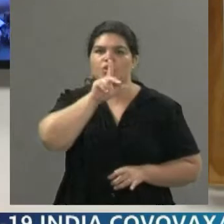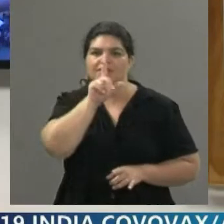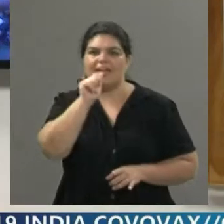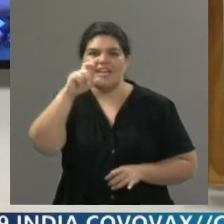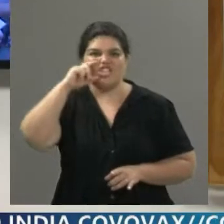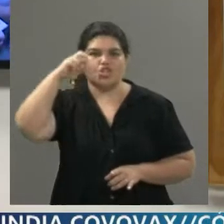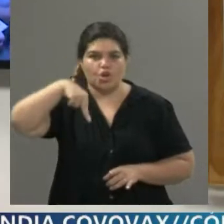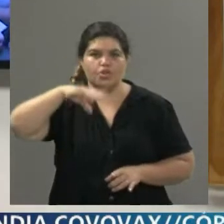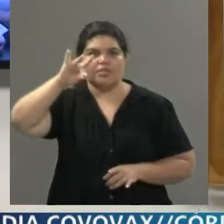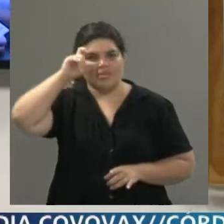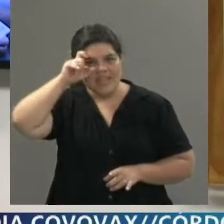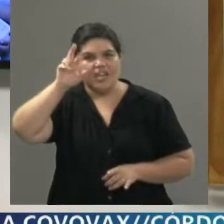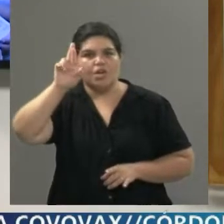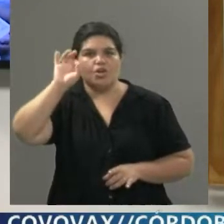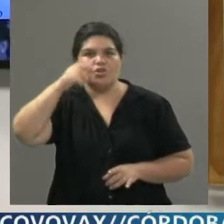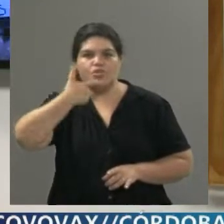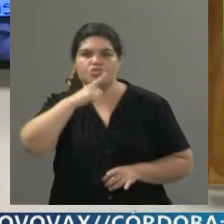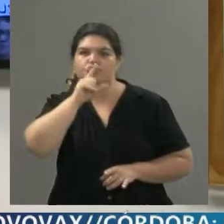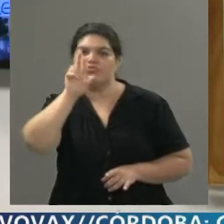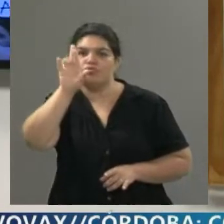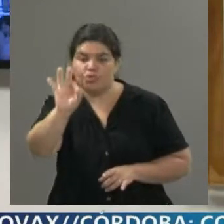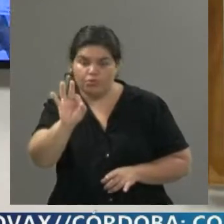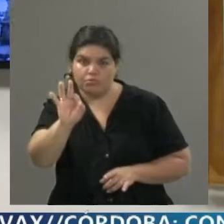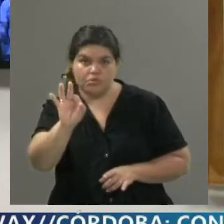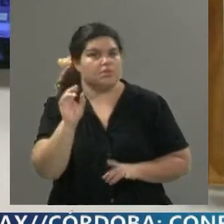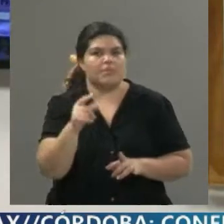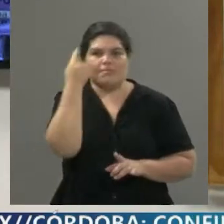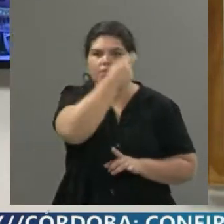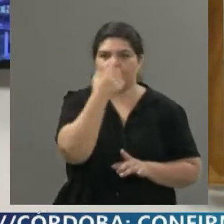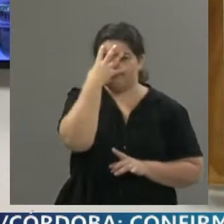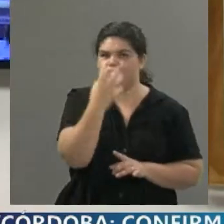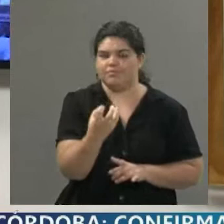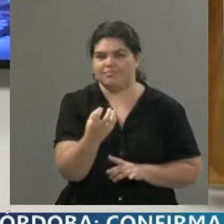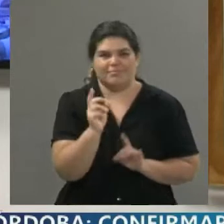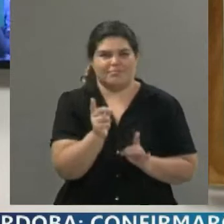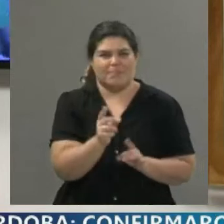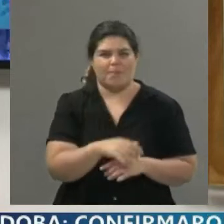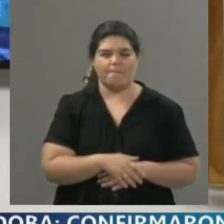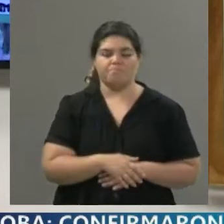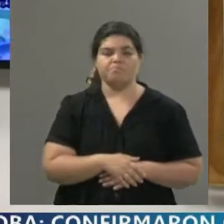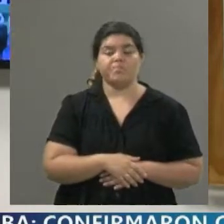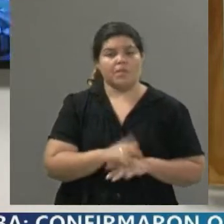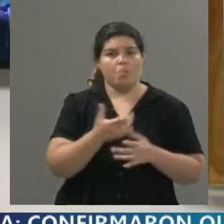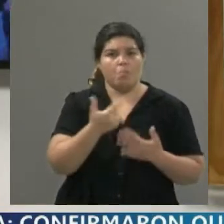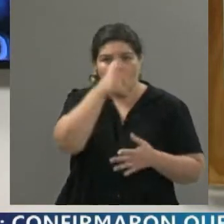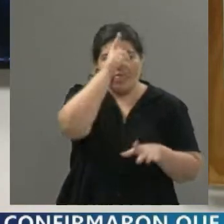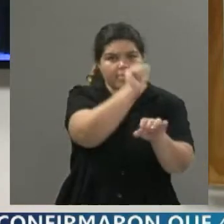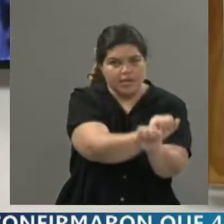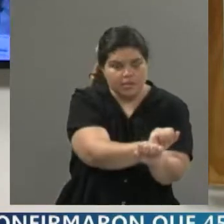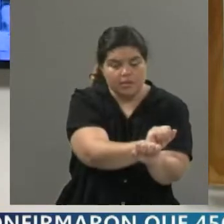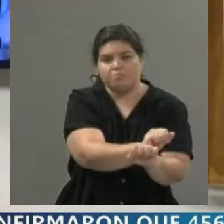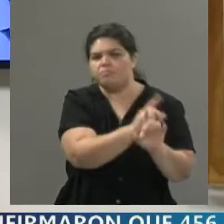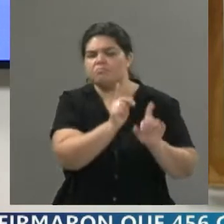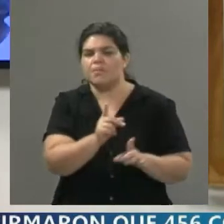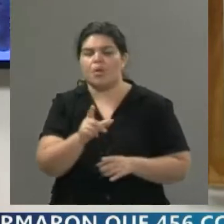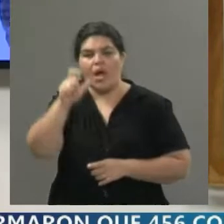Nosotros estuvimos hablando con Eliana Ocaña. Ella nos dice más o menos cómo están en avance. No tiene un dato